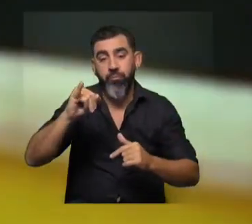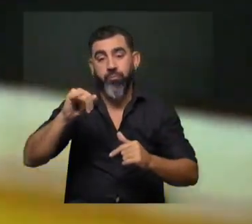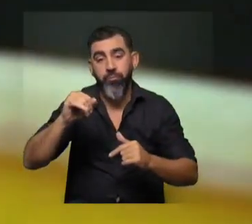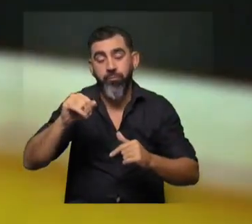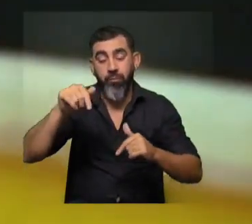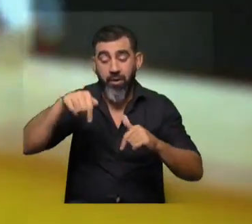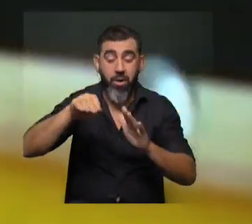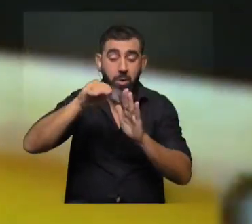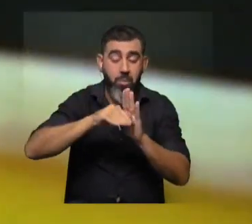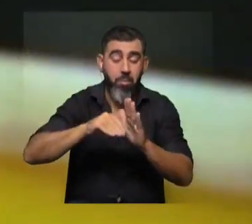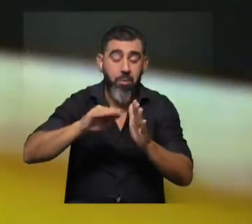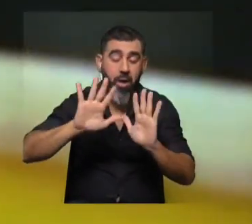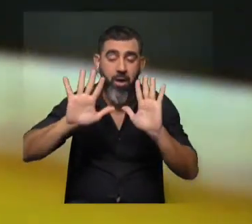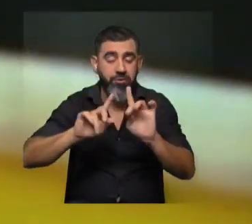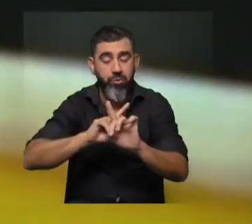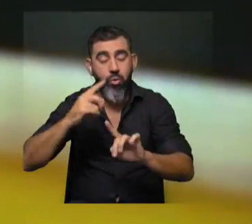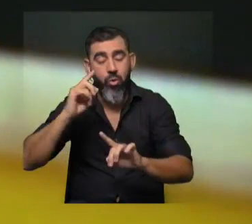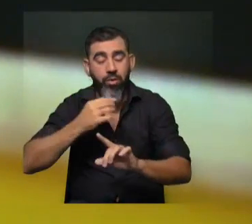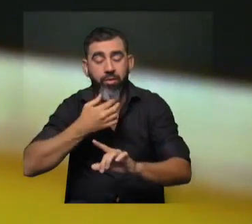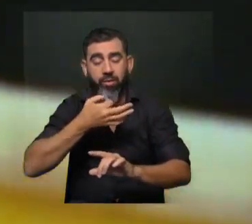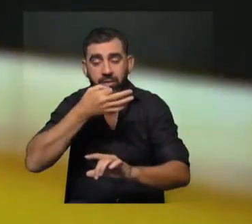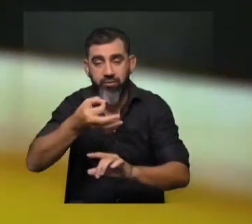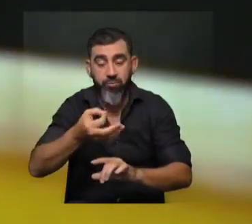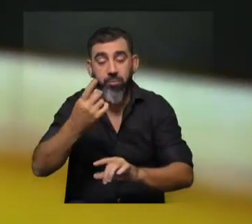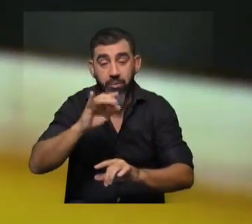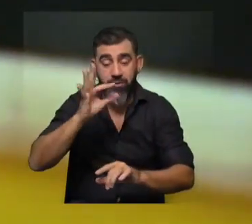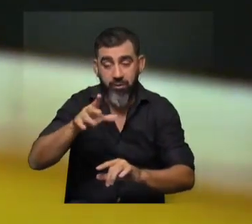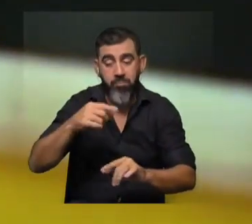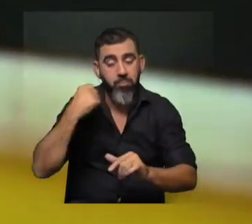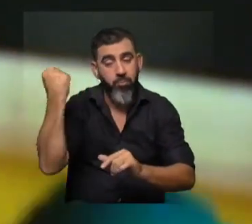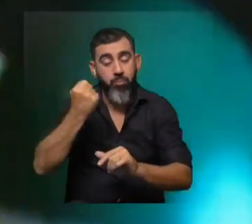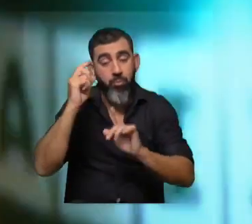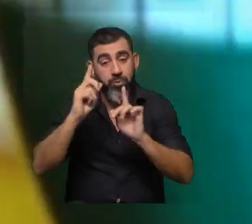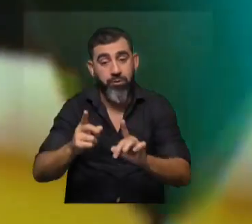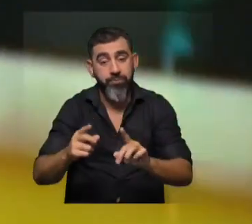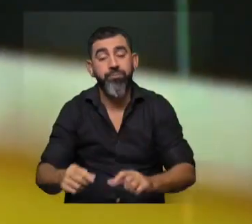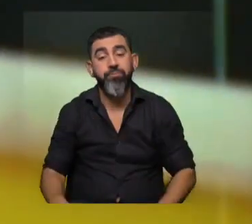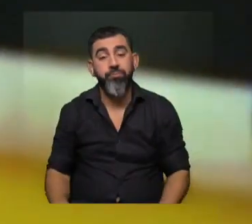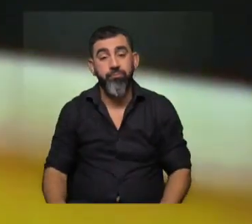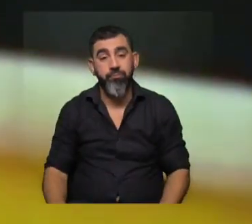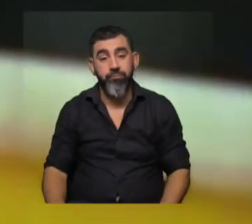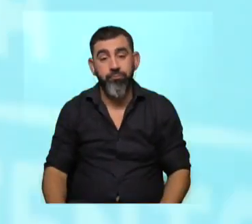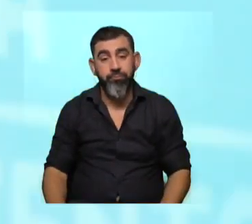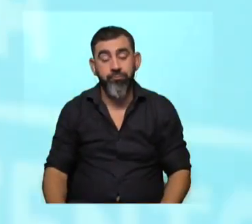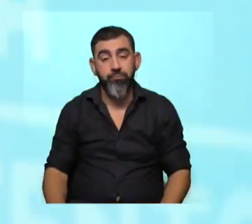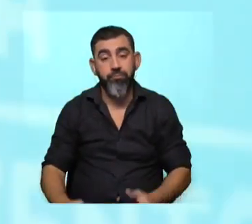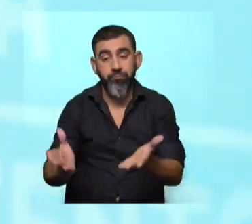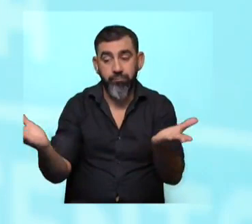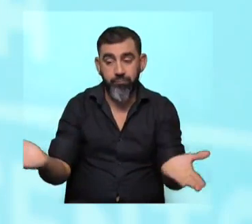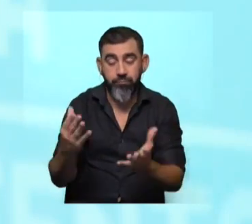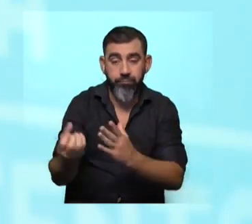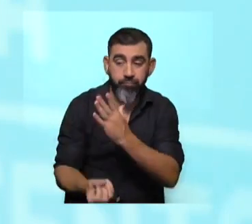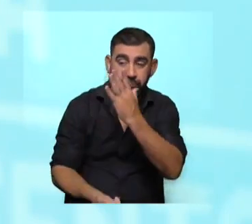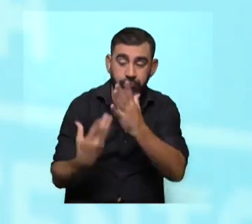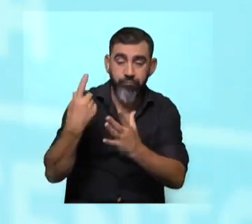este o en Sobreciencia, pero que sé que para ustedes es igual de importante y que tiene que ver con todo lo que es el fomento al emprendedurismo,